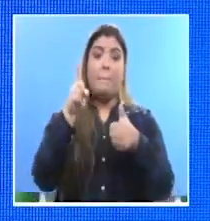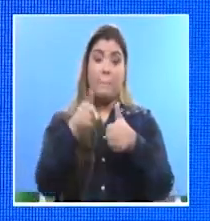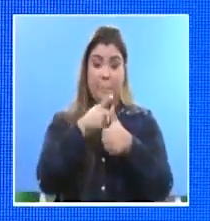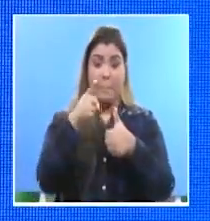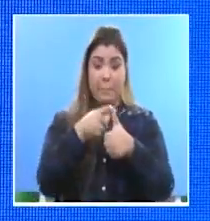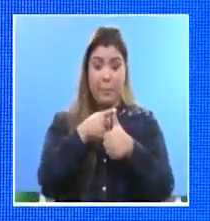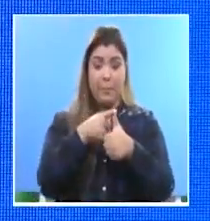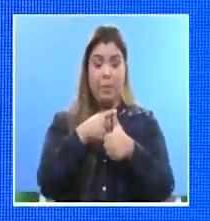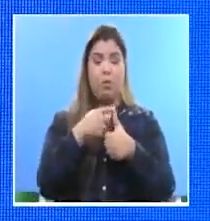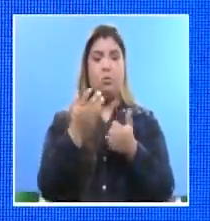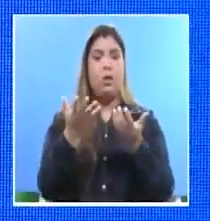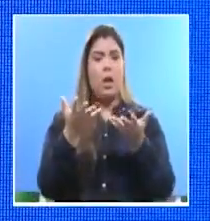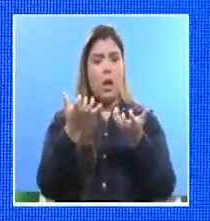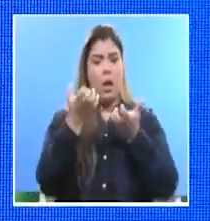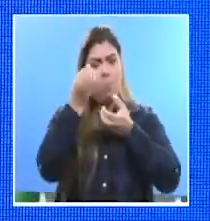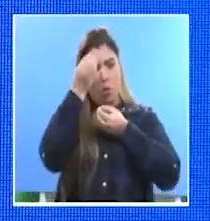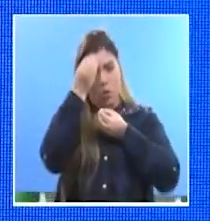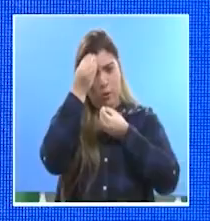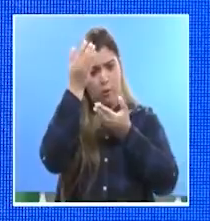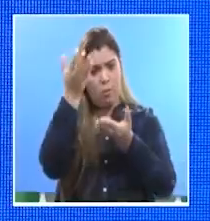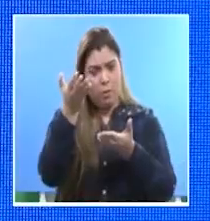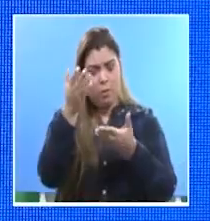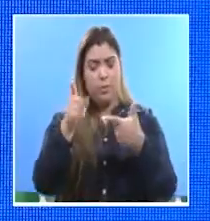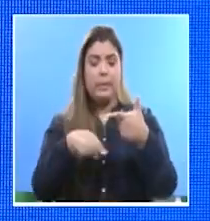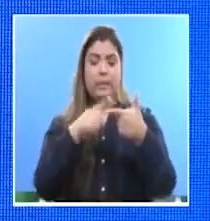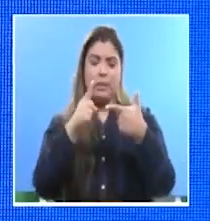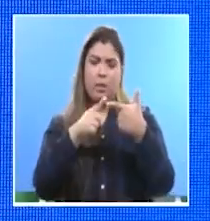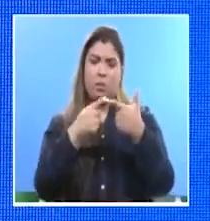informe y, segundo, hacerle algunos comentarios.